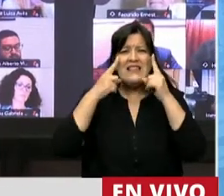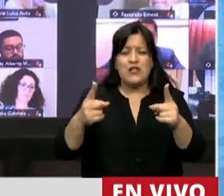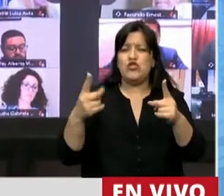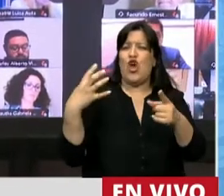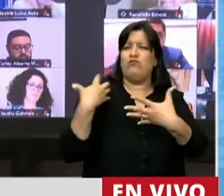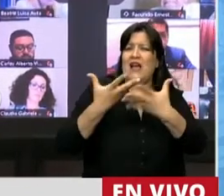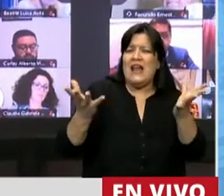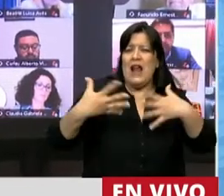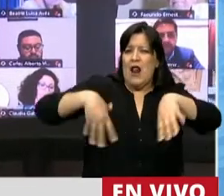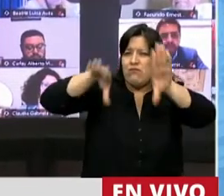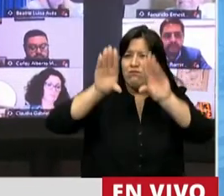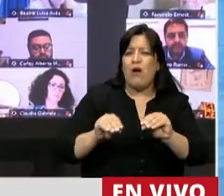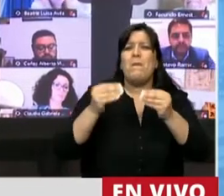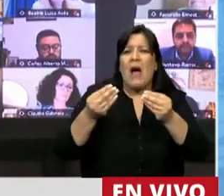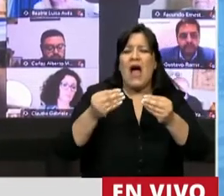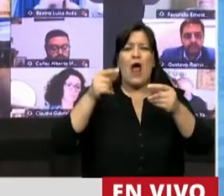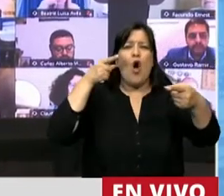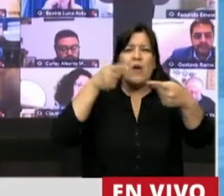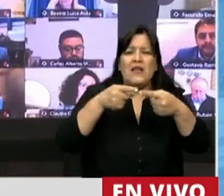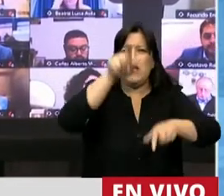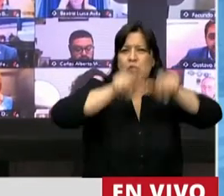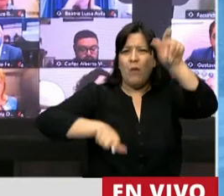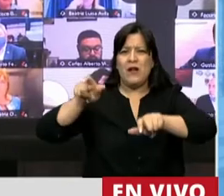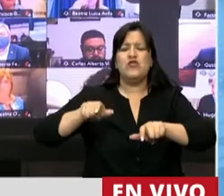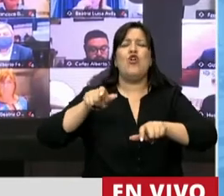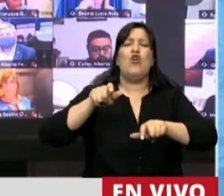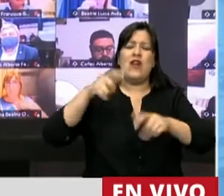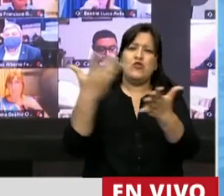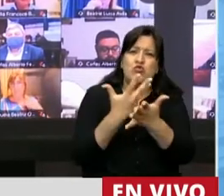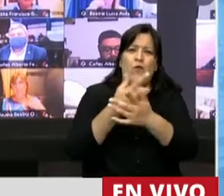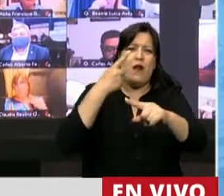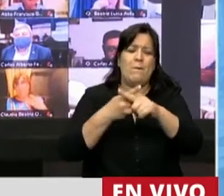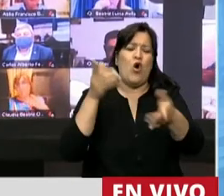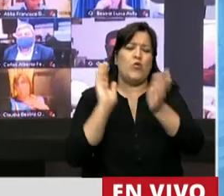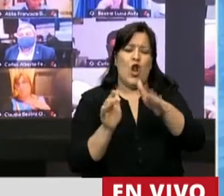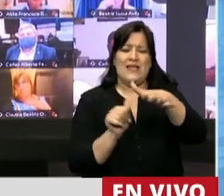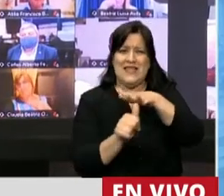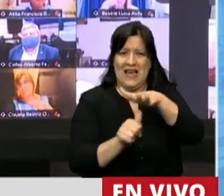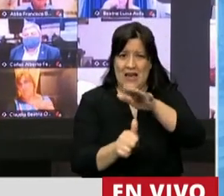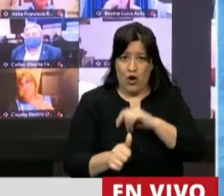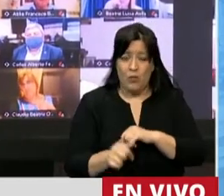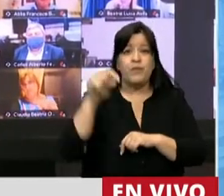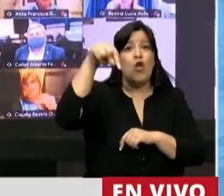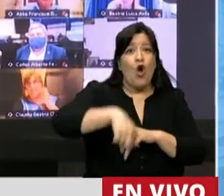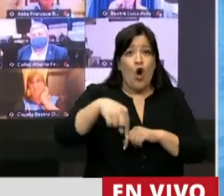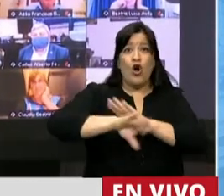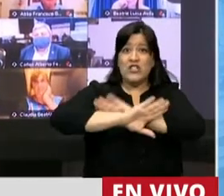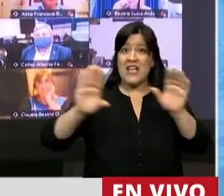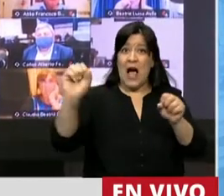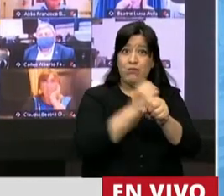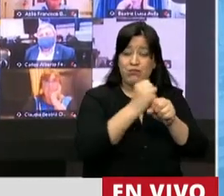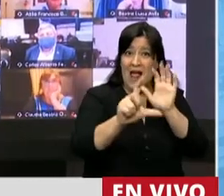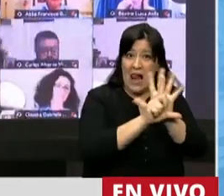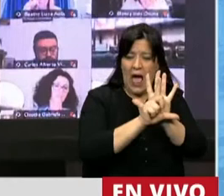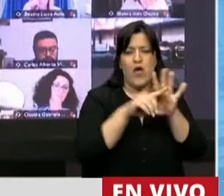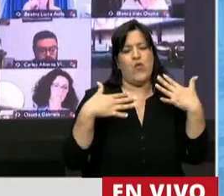a las personas víctimas de violencia de género. Hoy, con la sanción de esta ley, damos el gran paso.